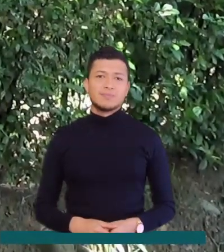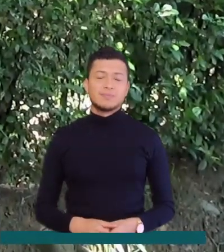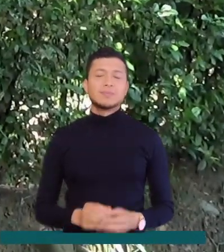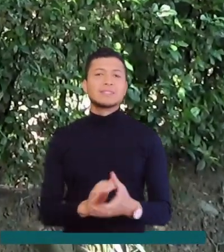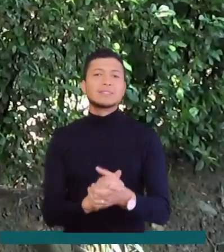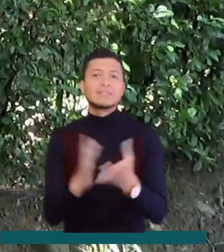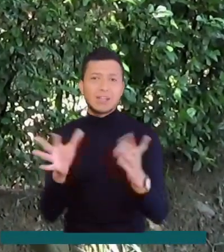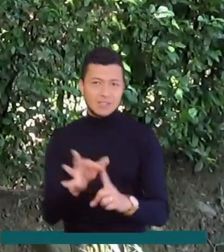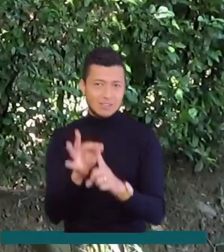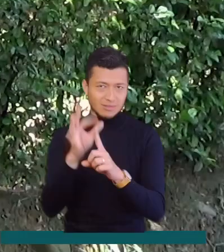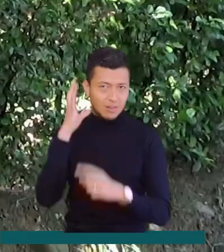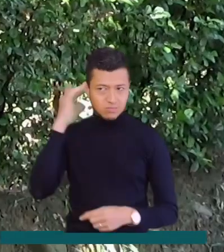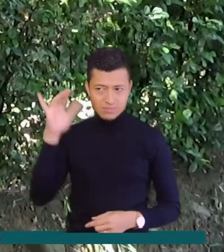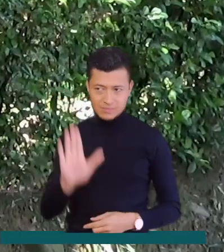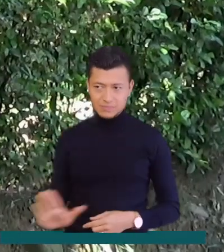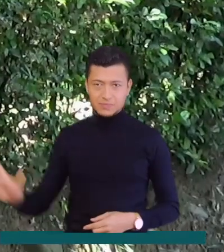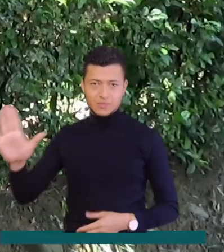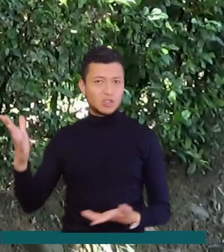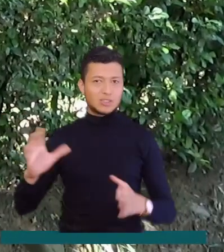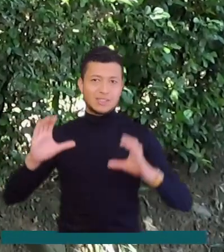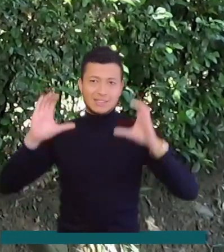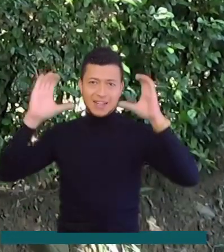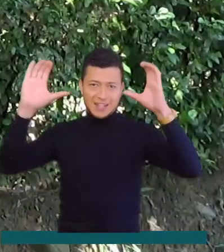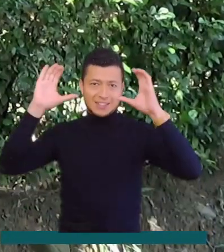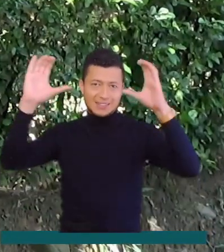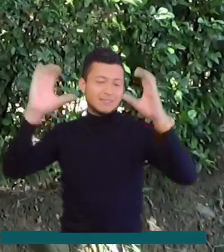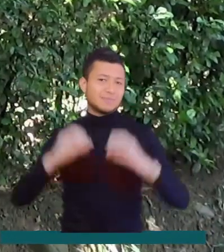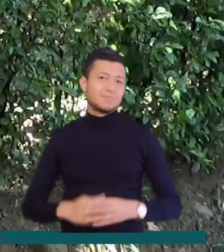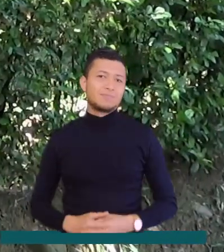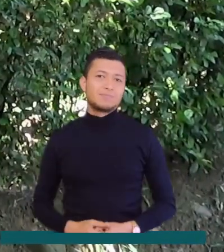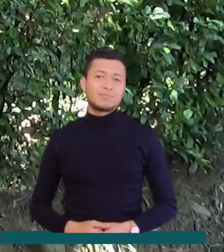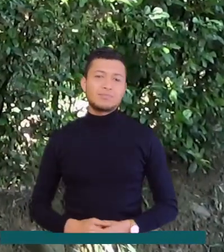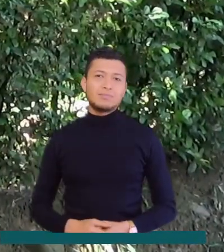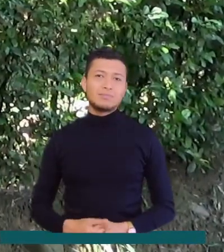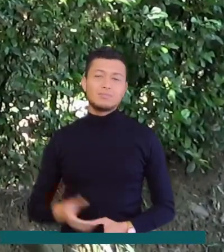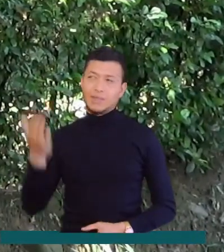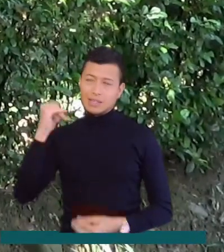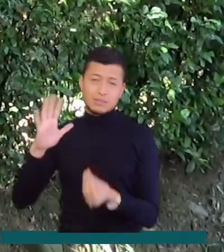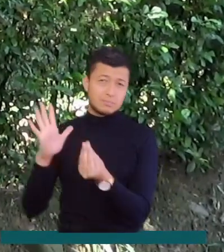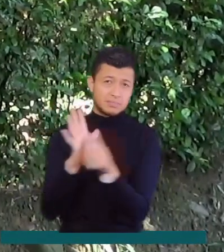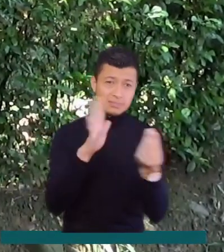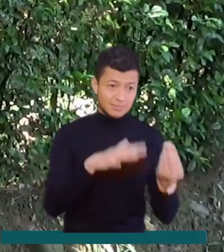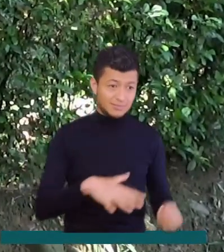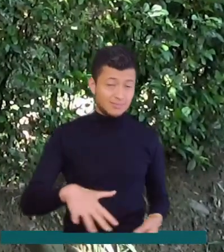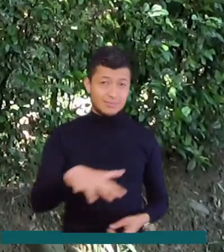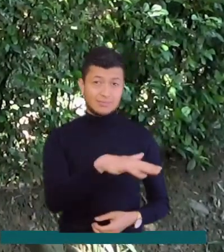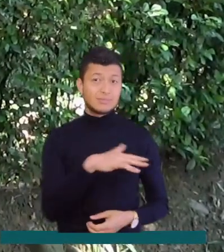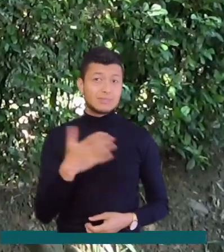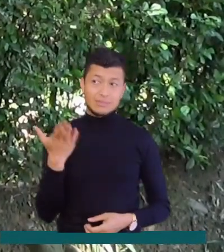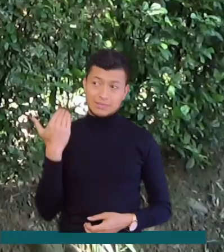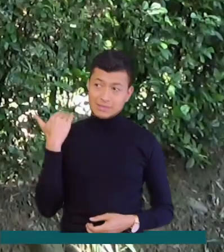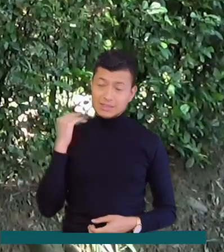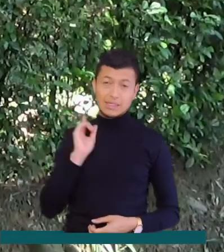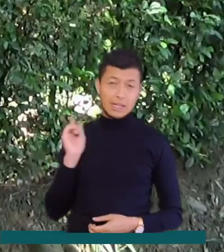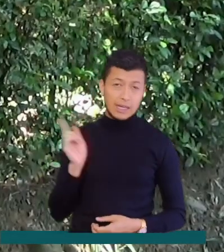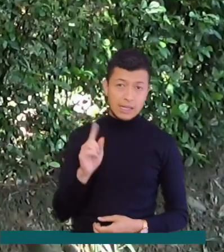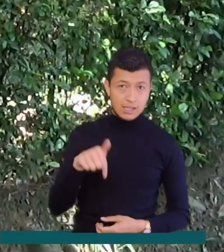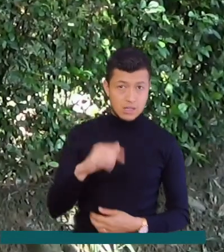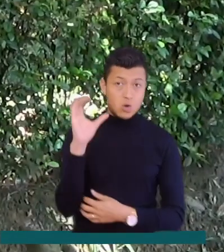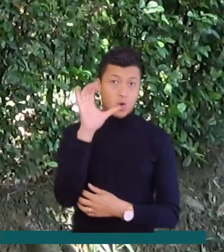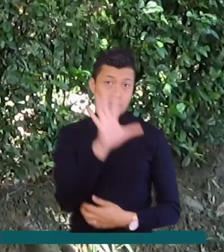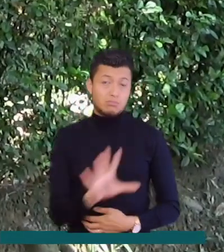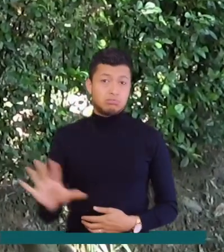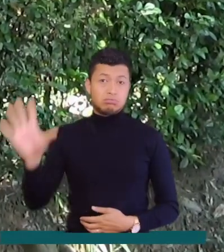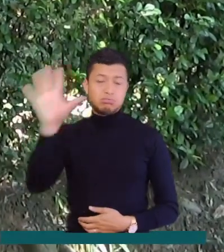Un saludo muy especial desde el departamento del Caquetá. El desplazamiento forzado que se ha presentado durante las últimas décadas